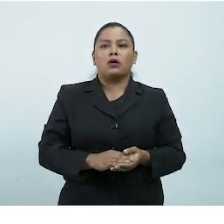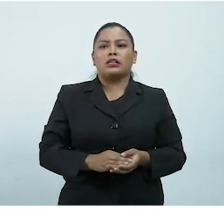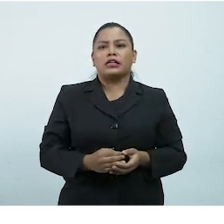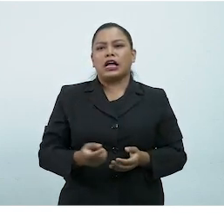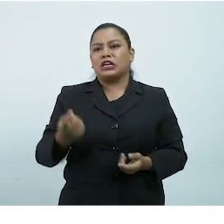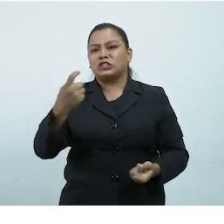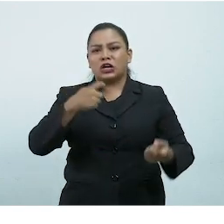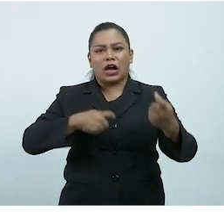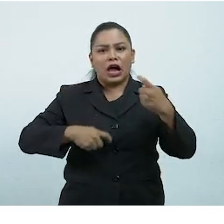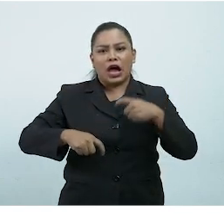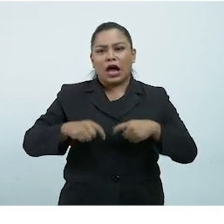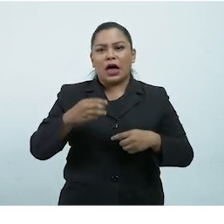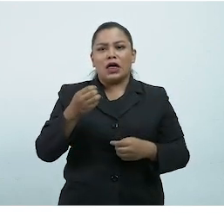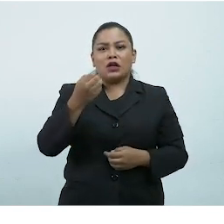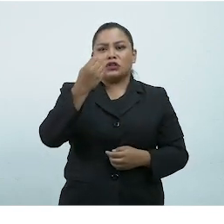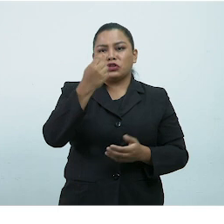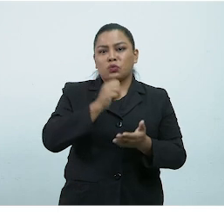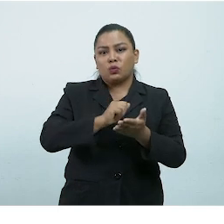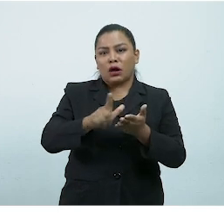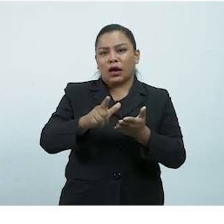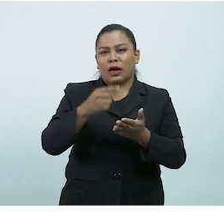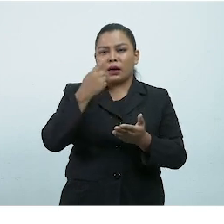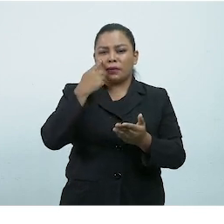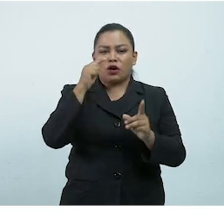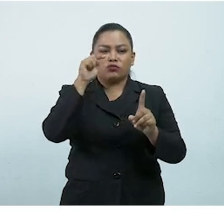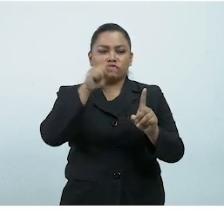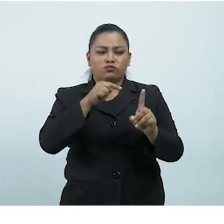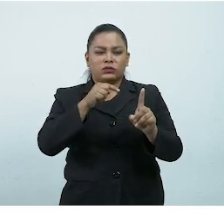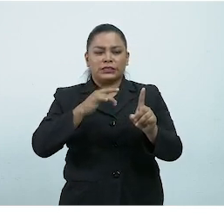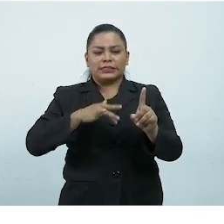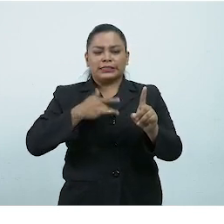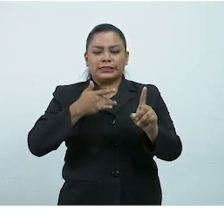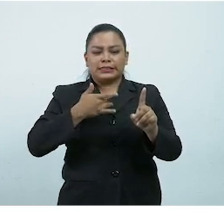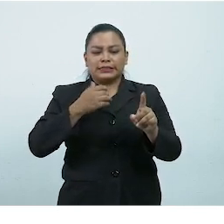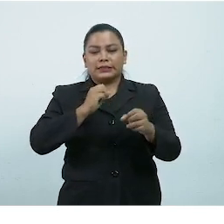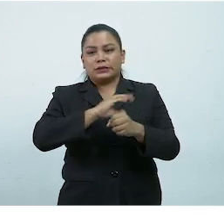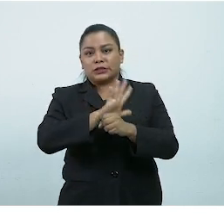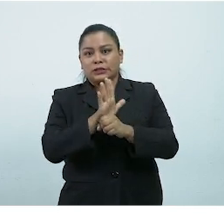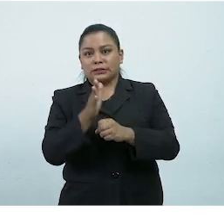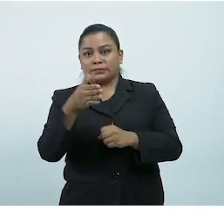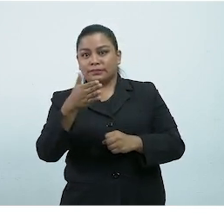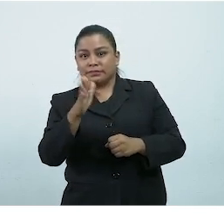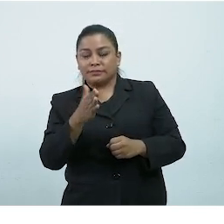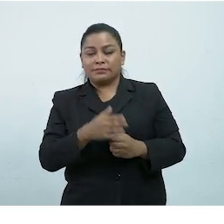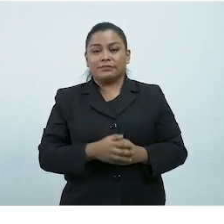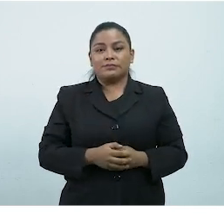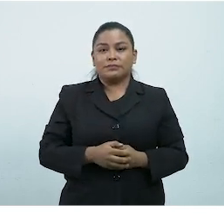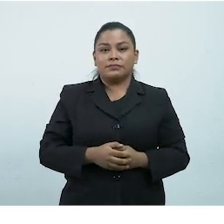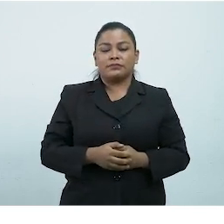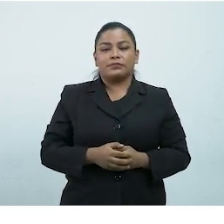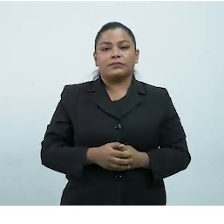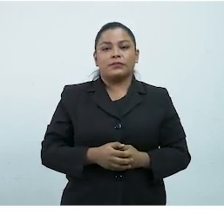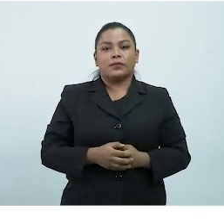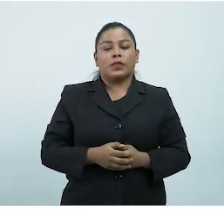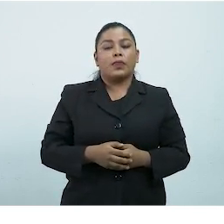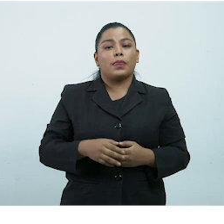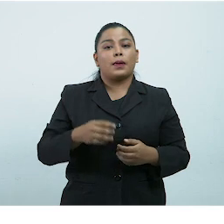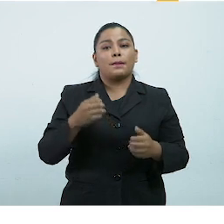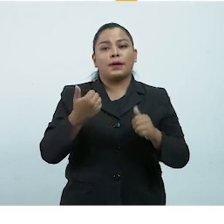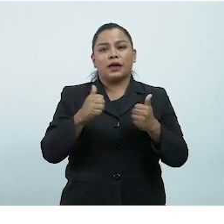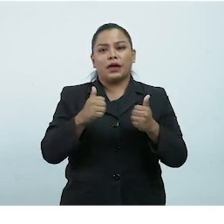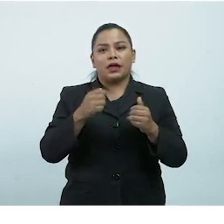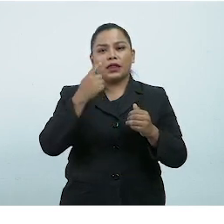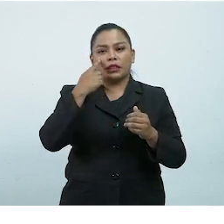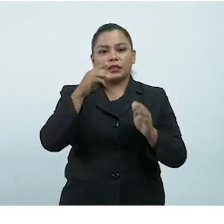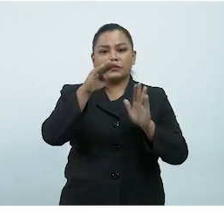un estudiante por sospecha de contagio de COVID-19 O haber sido contacto cercano de una persona infectada De acuerdo con lo